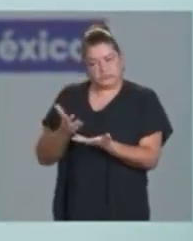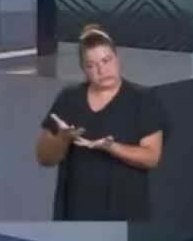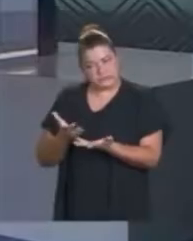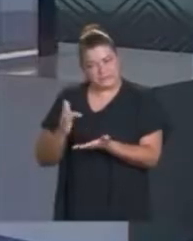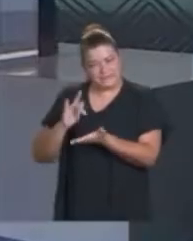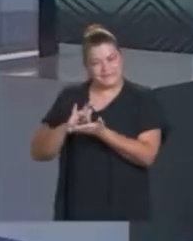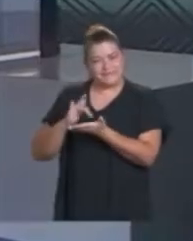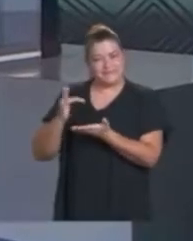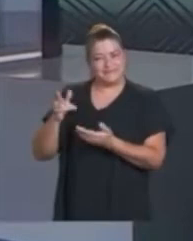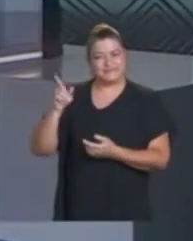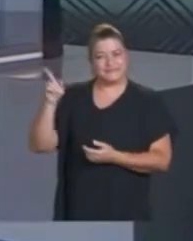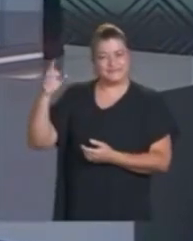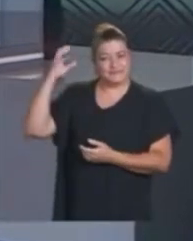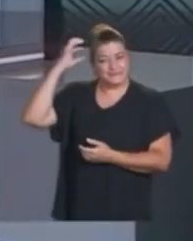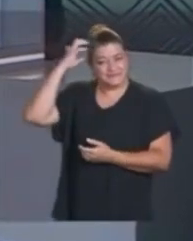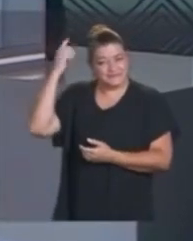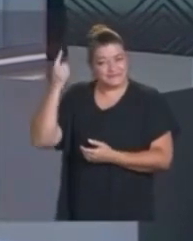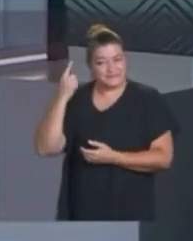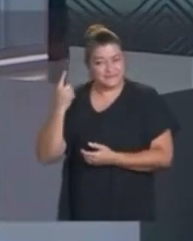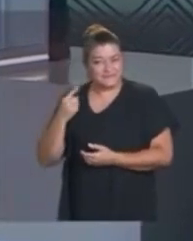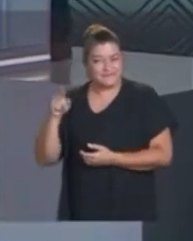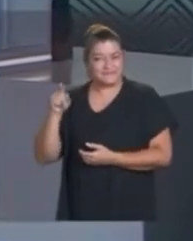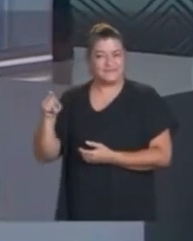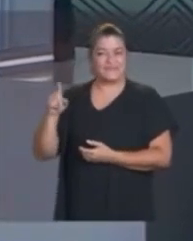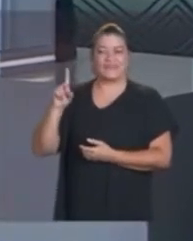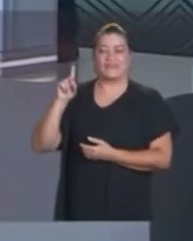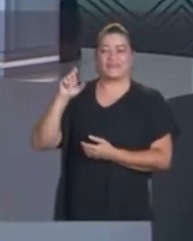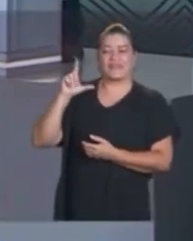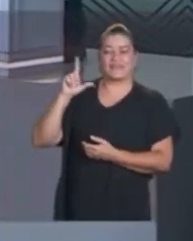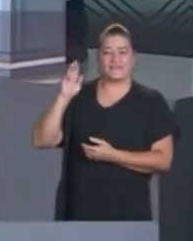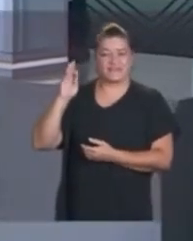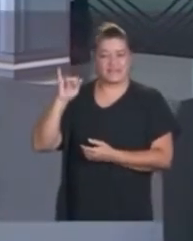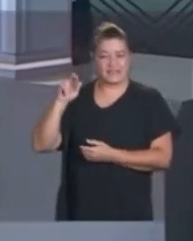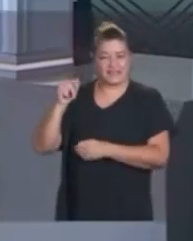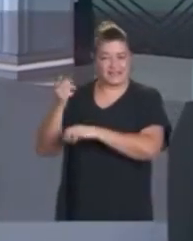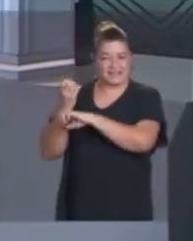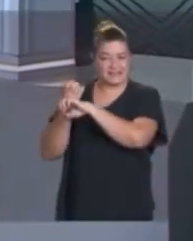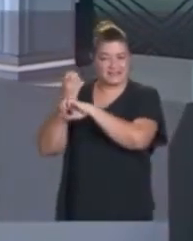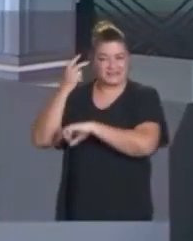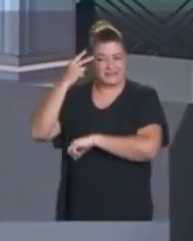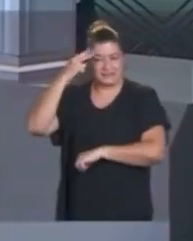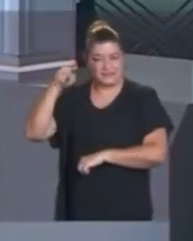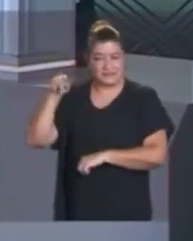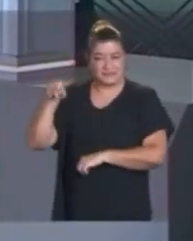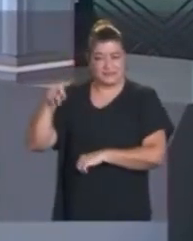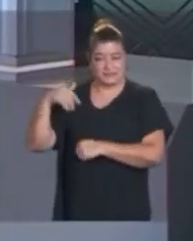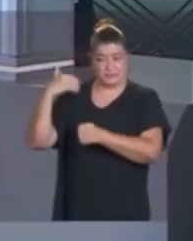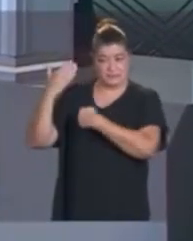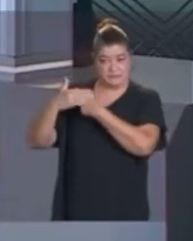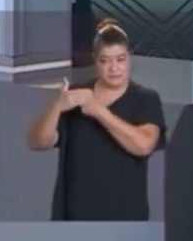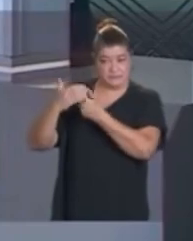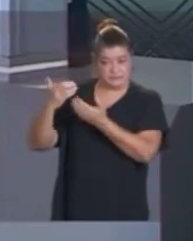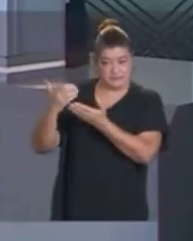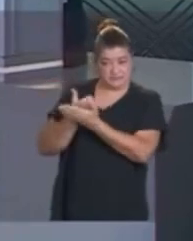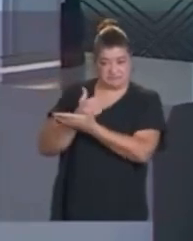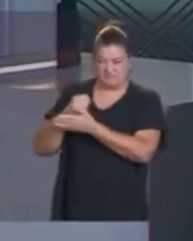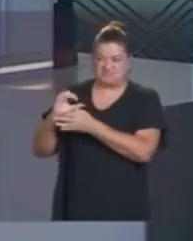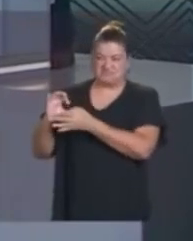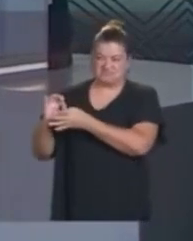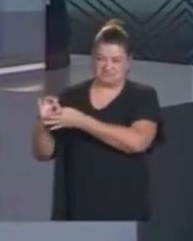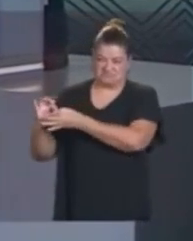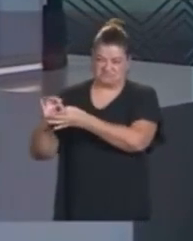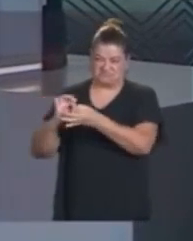con Julio Menchaca, que vamos a desarrollar en el momento que lleguemos a la presidencia de la República. No puede haber almacenamiento de agua en Texcoco.